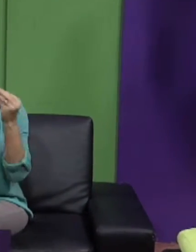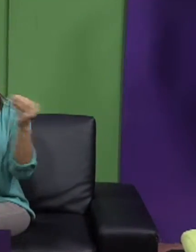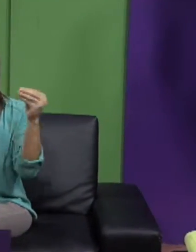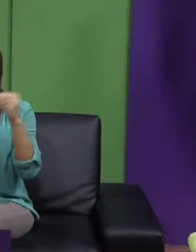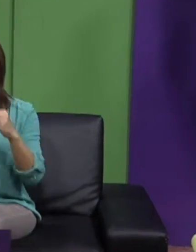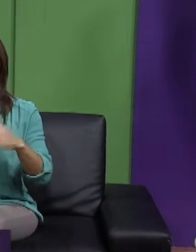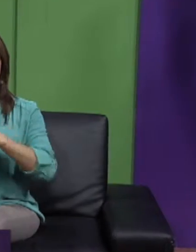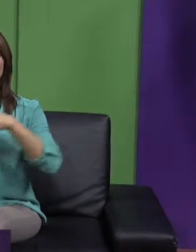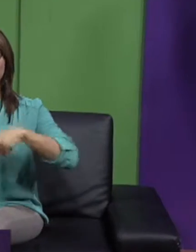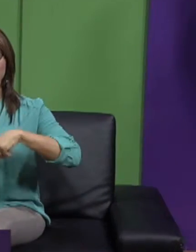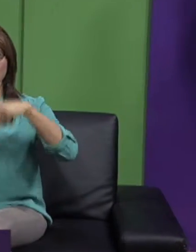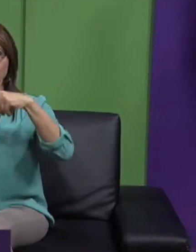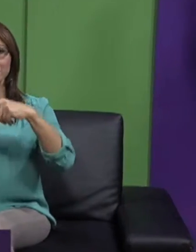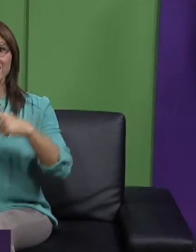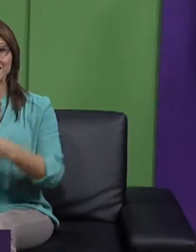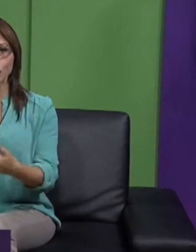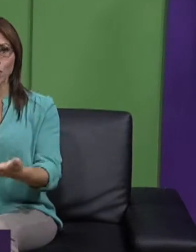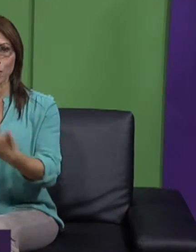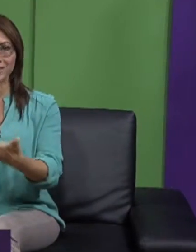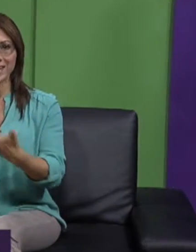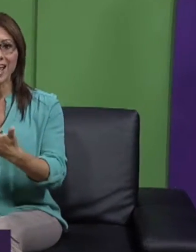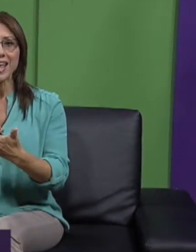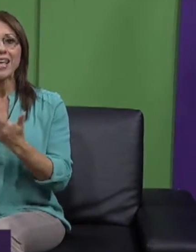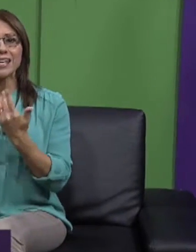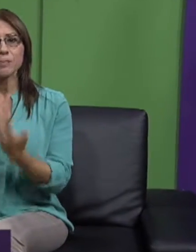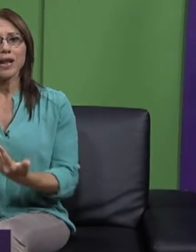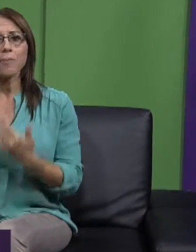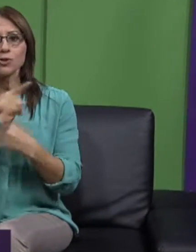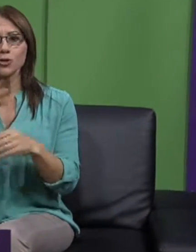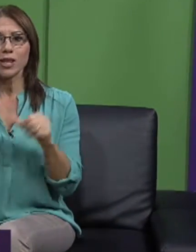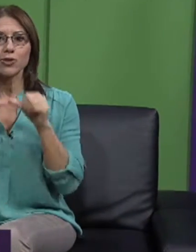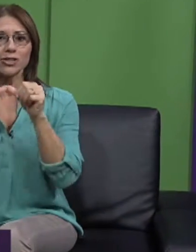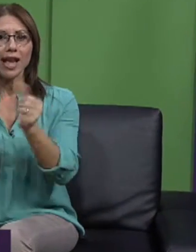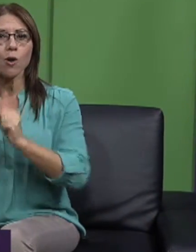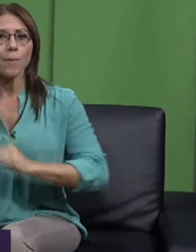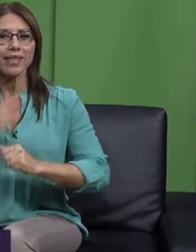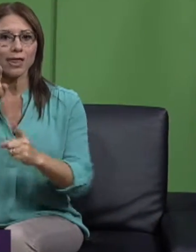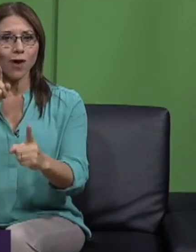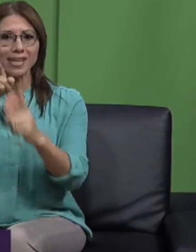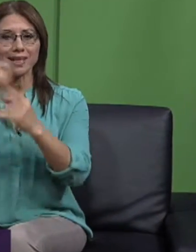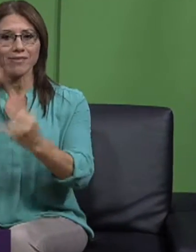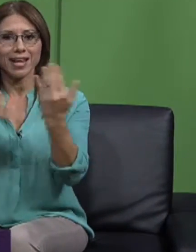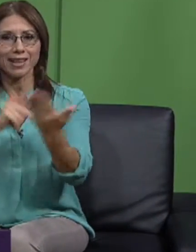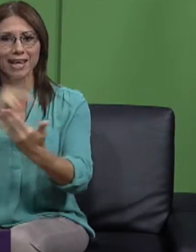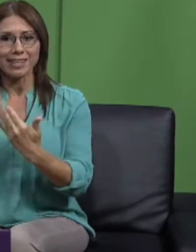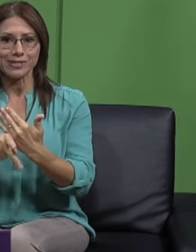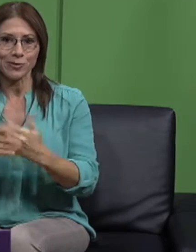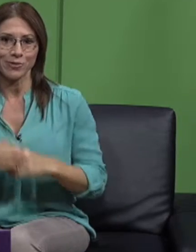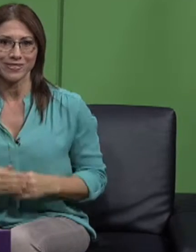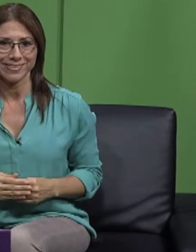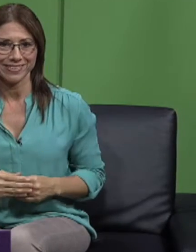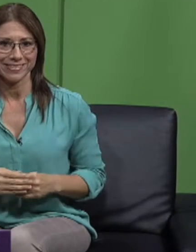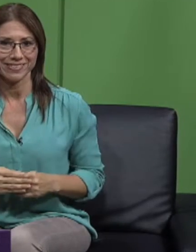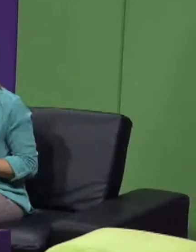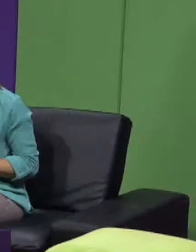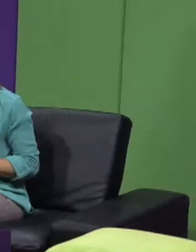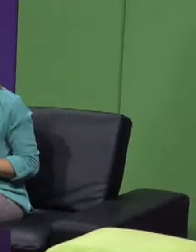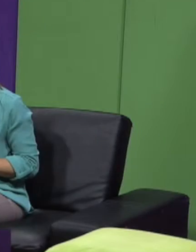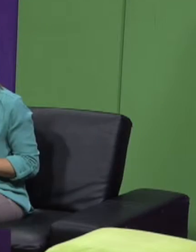Tenemos mucho más al volver de la pausa que así lo demuestra. Esperamos que usted nos siga acompañando hasta el final de la edición.